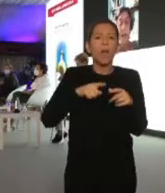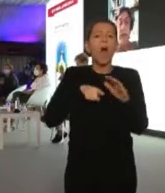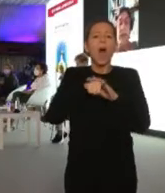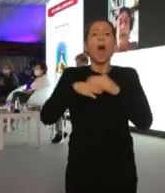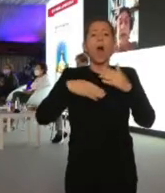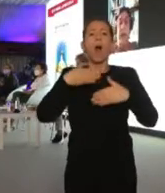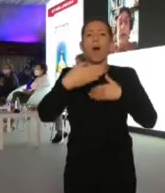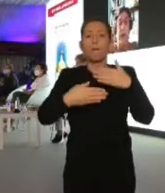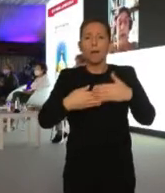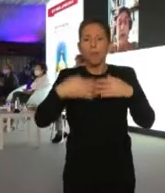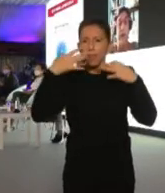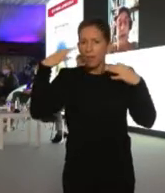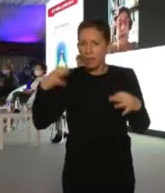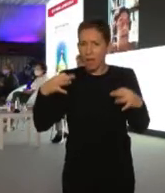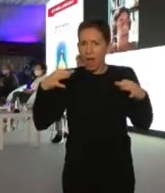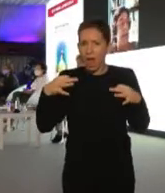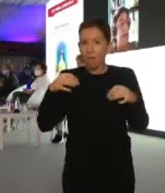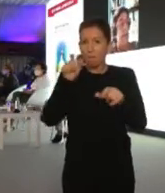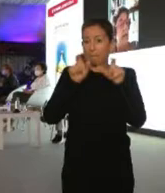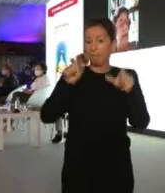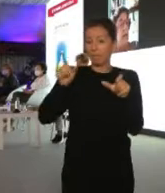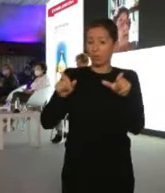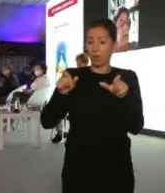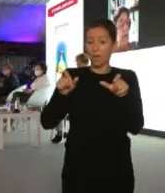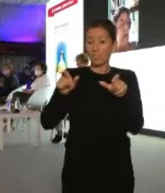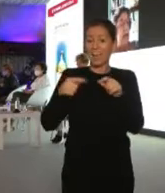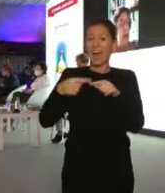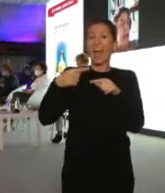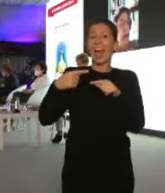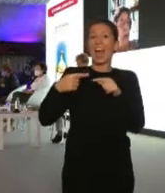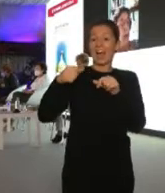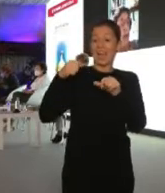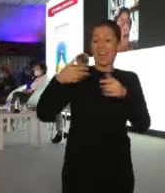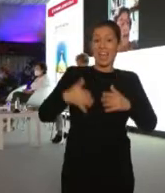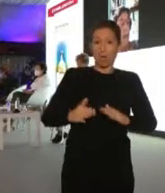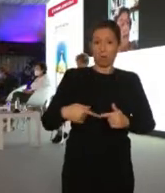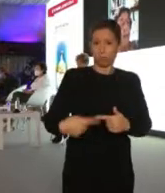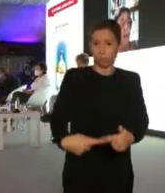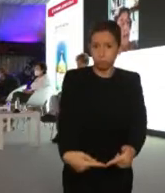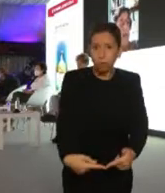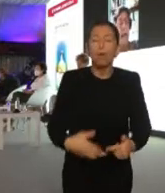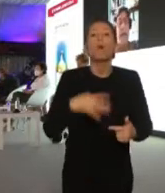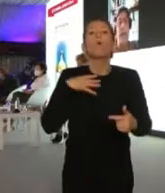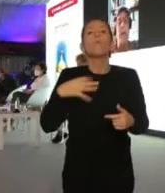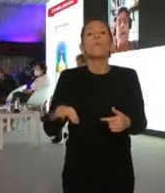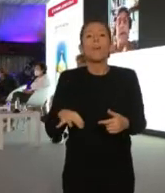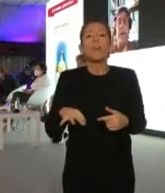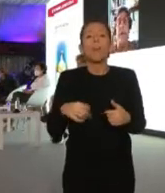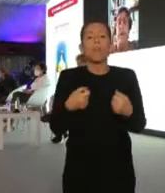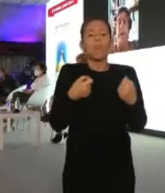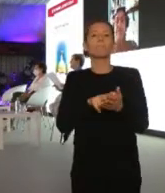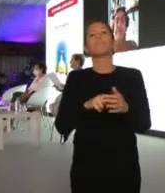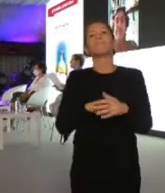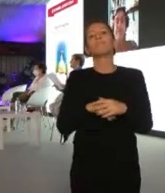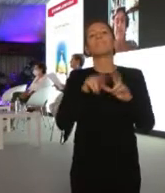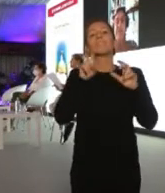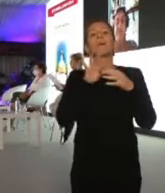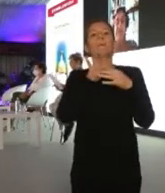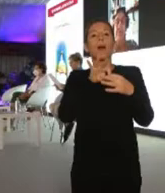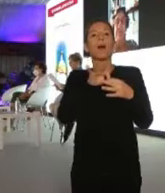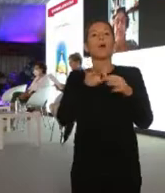las generaciones que vienen detrás de nosotras va a poder implantarse de una manera definitiva.